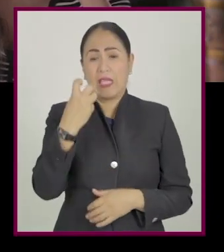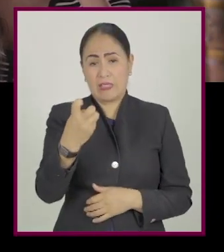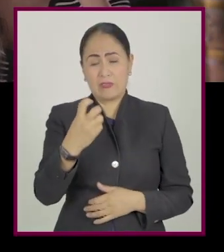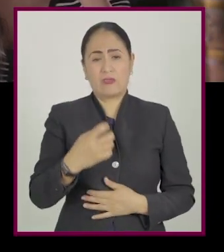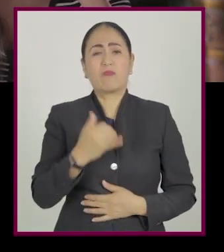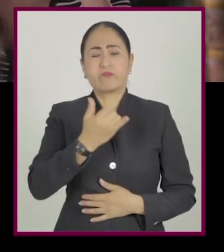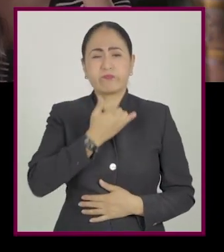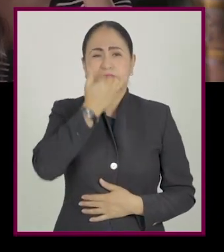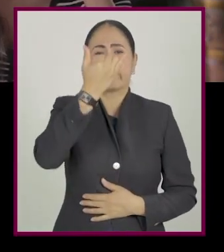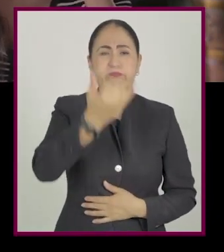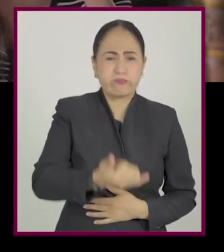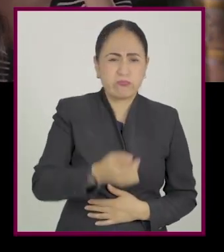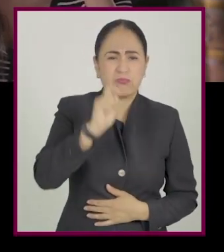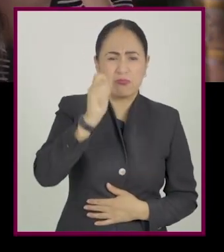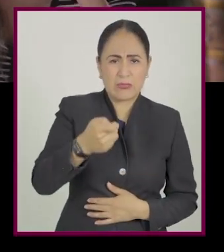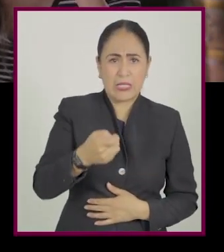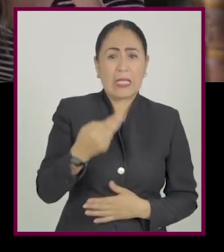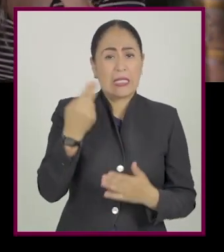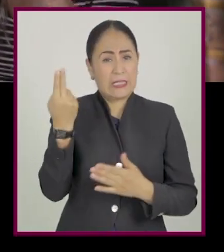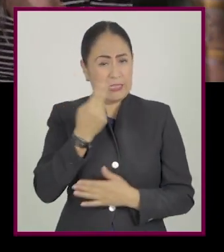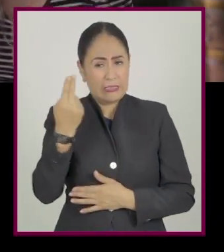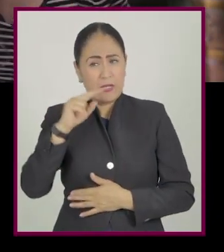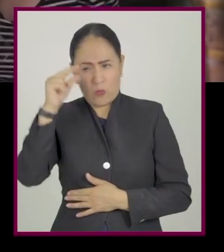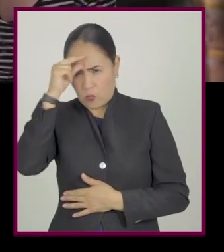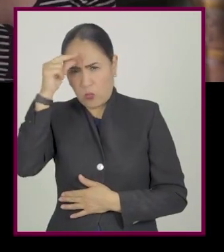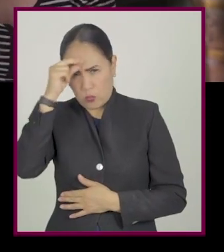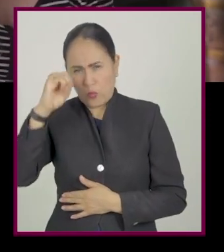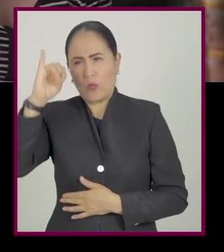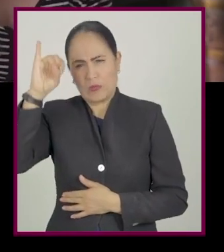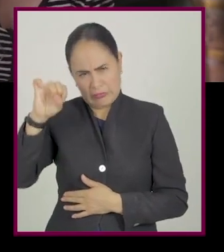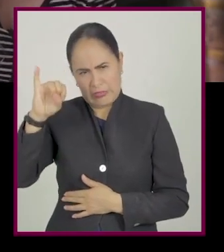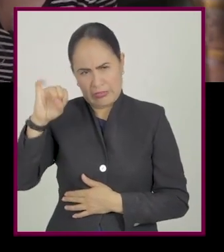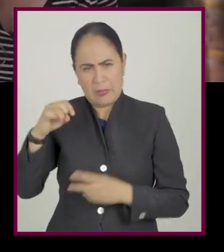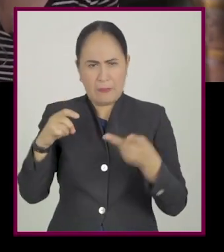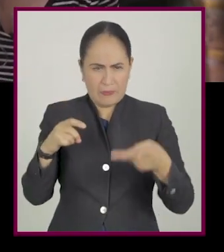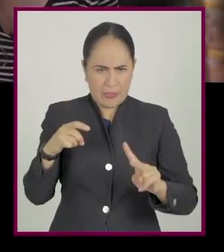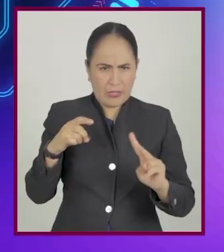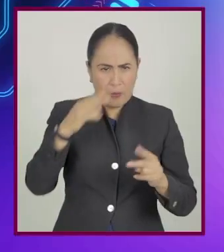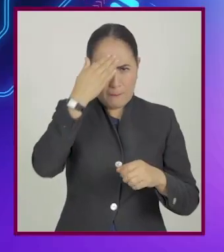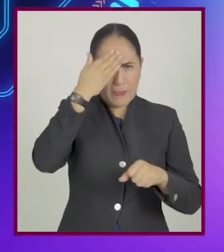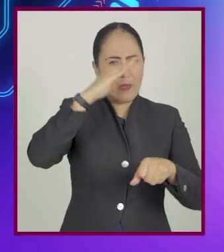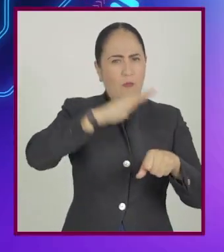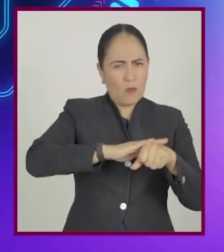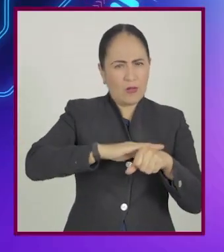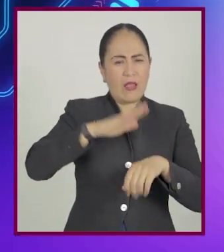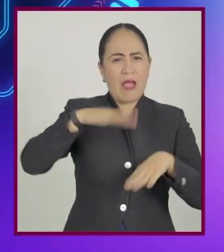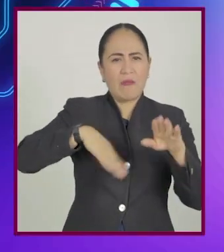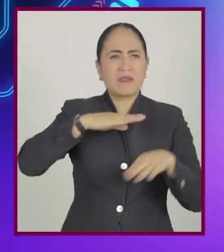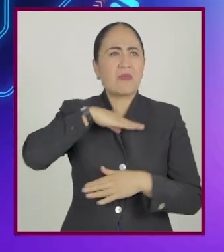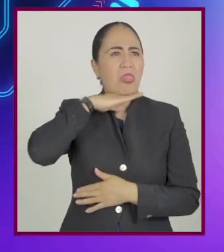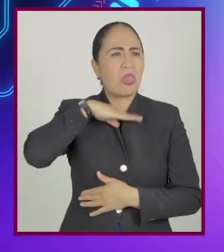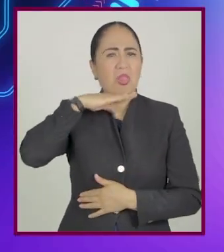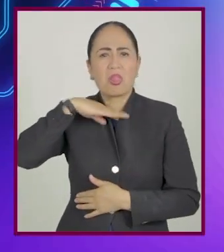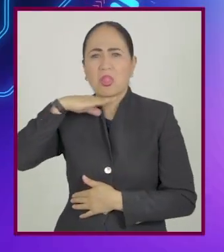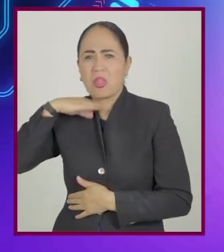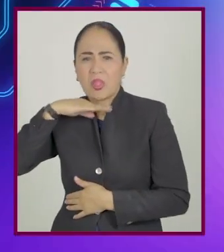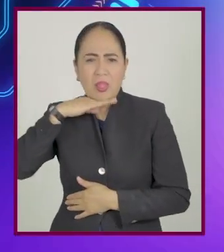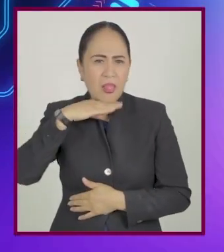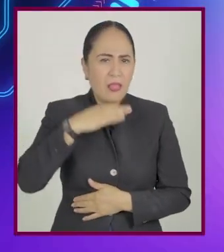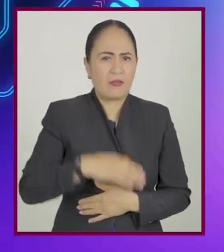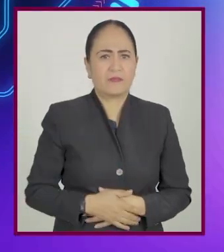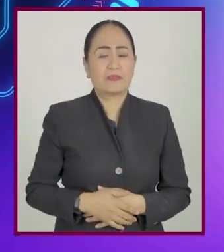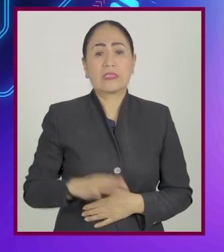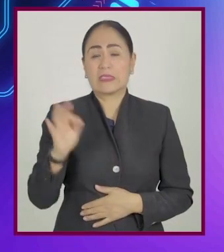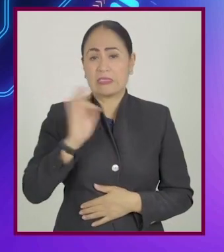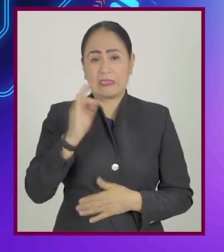decir que el error está en usar la memoria sin tomar en cuenta la inteligencia, por lo que la solución está en no